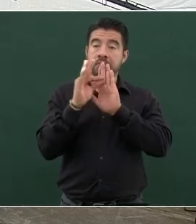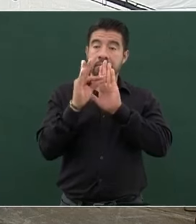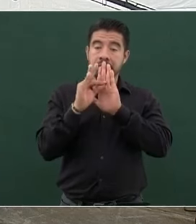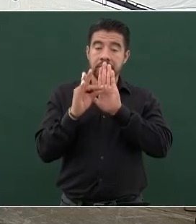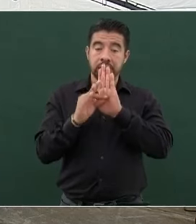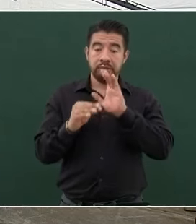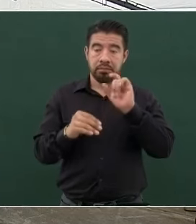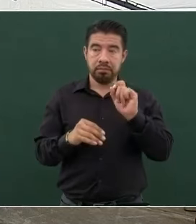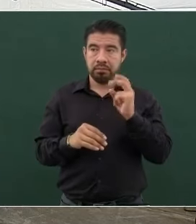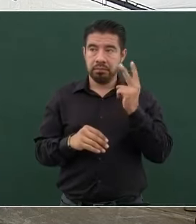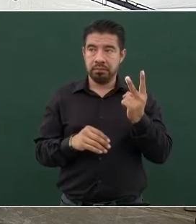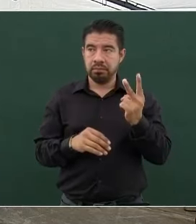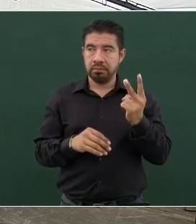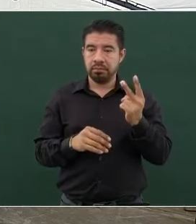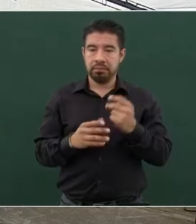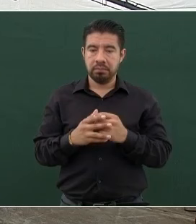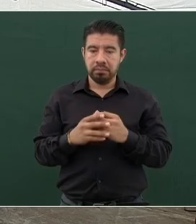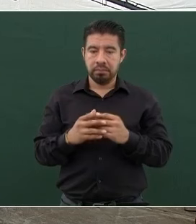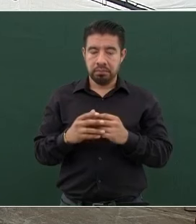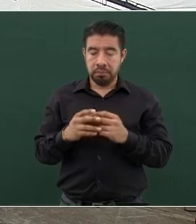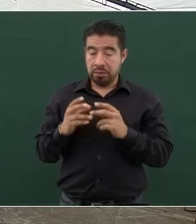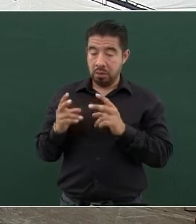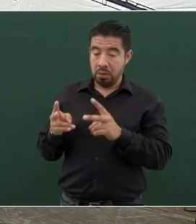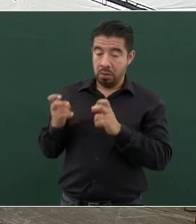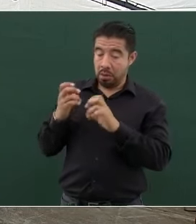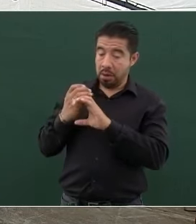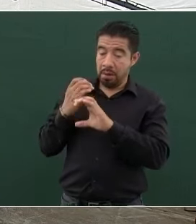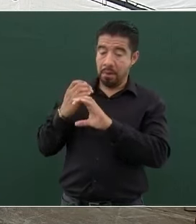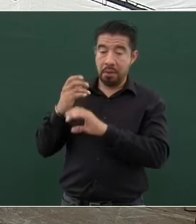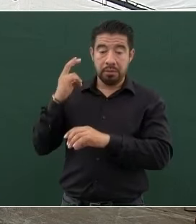Robo a transportista, lugar 25.